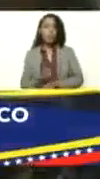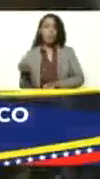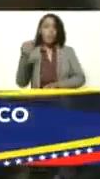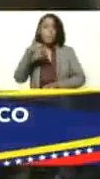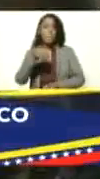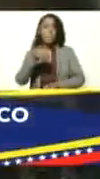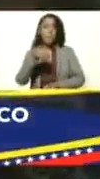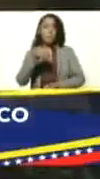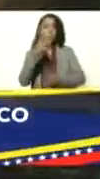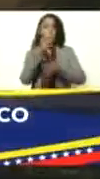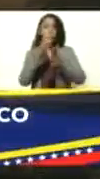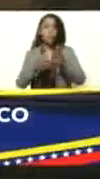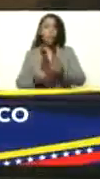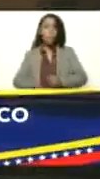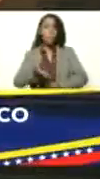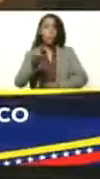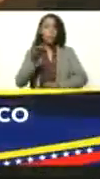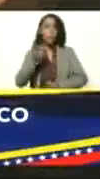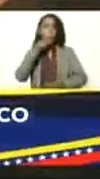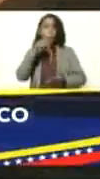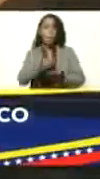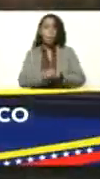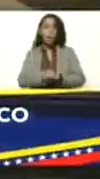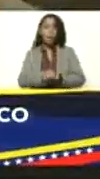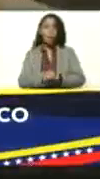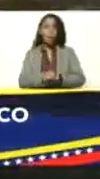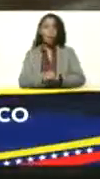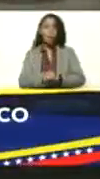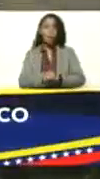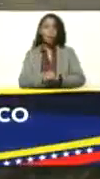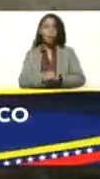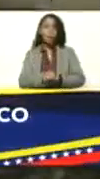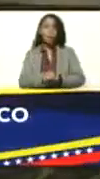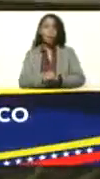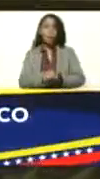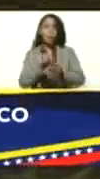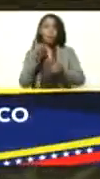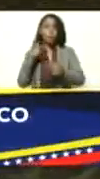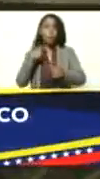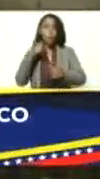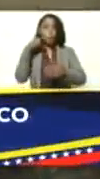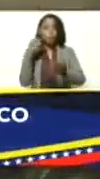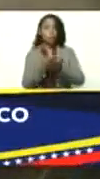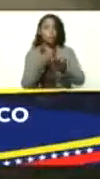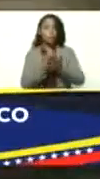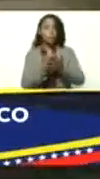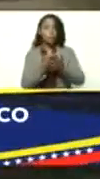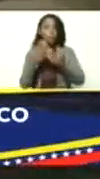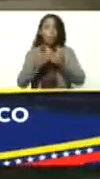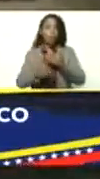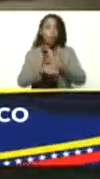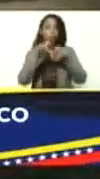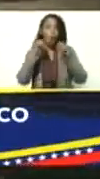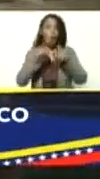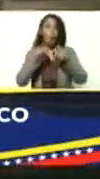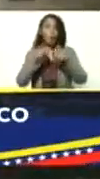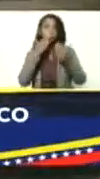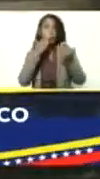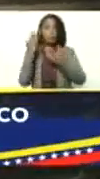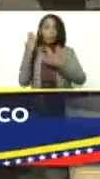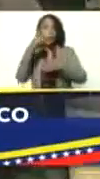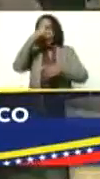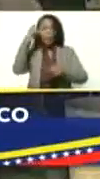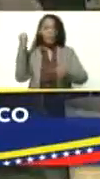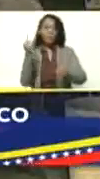de que una característica importante que me mencionaba, y he sido testigo en el transcurso de la tarde de hoy, es que el